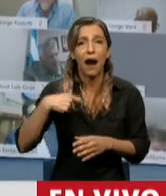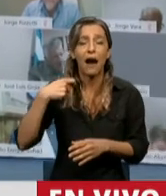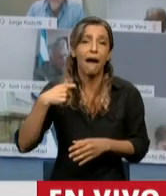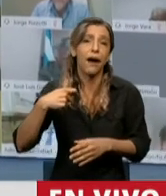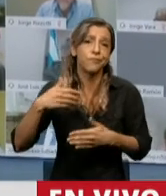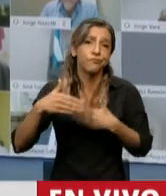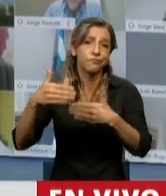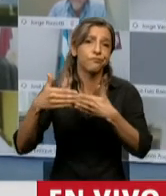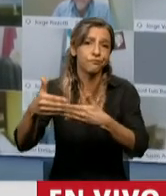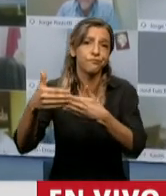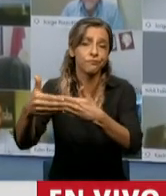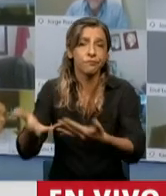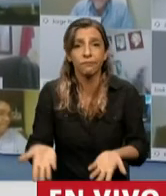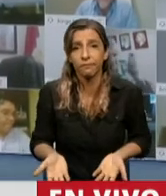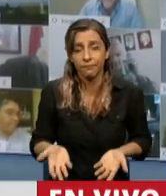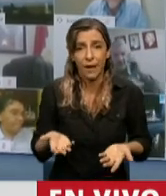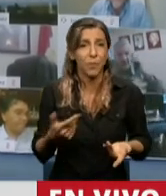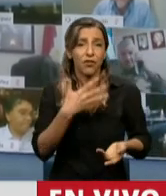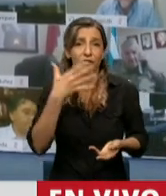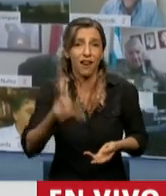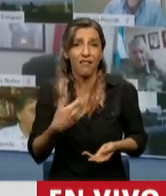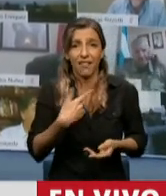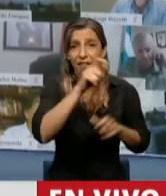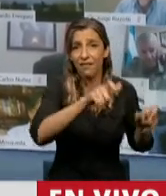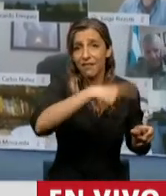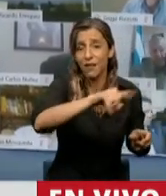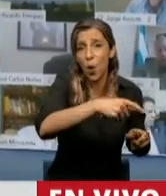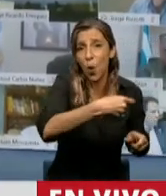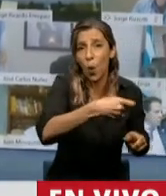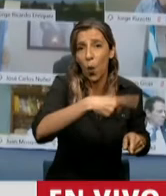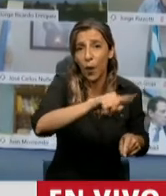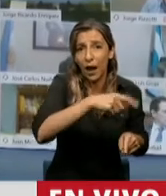previsional, como si los recursos sobraran cuando le estamos incumpliendo a los actuales jubilados,